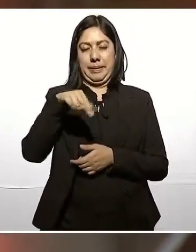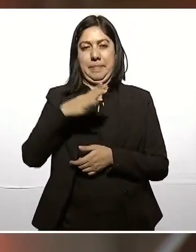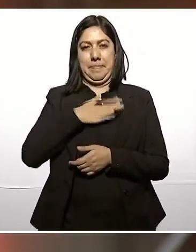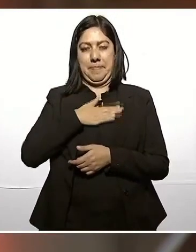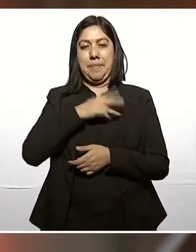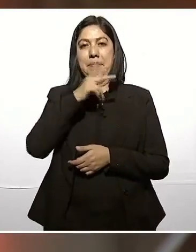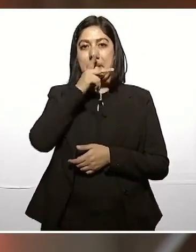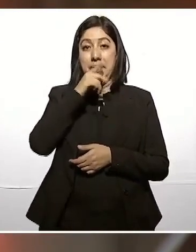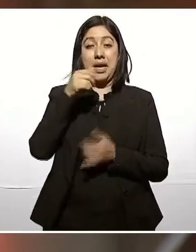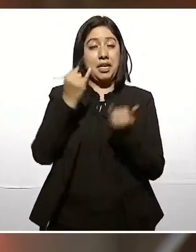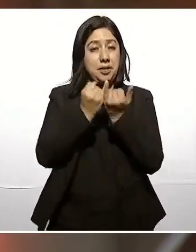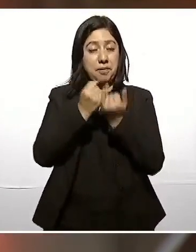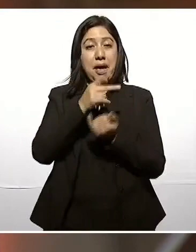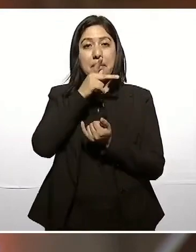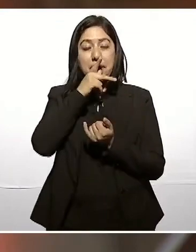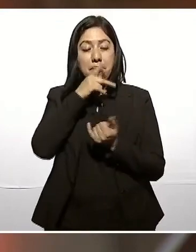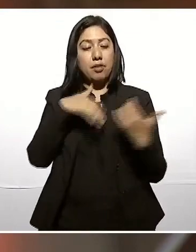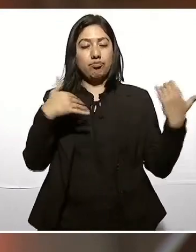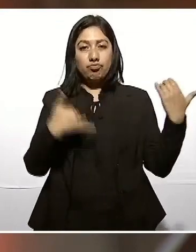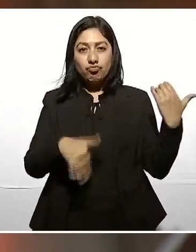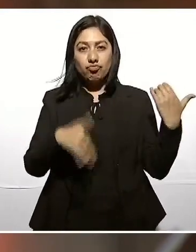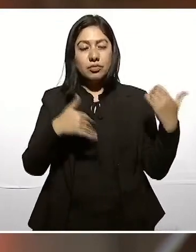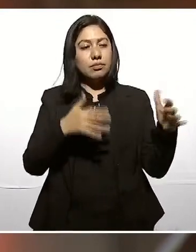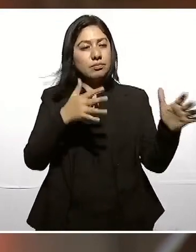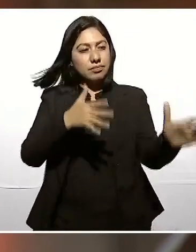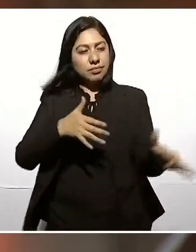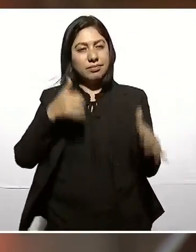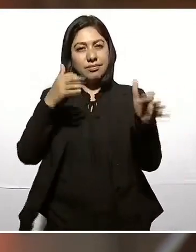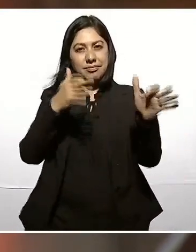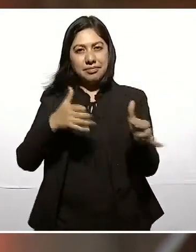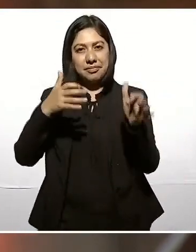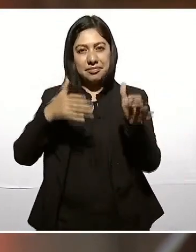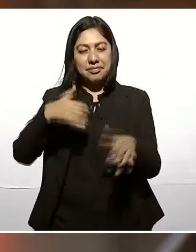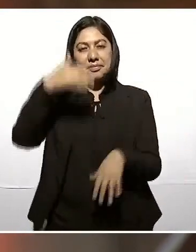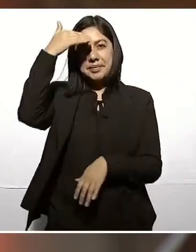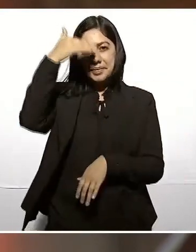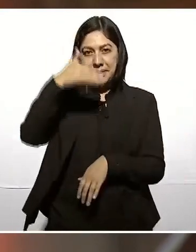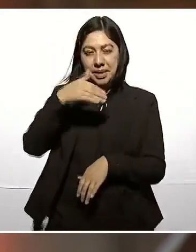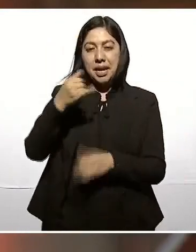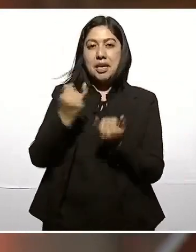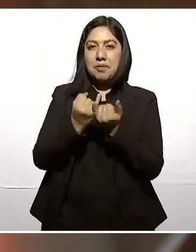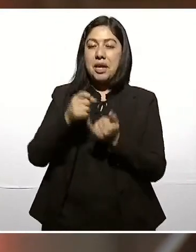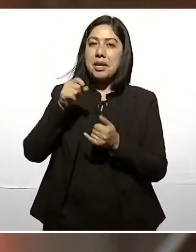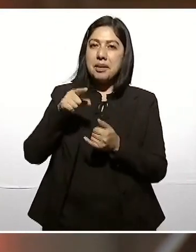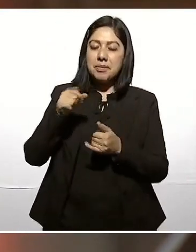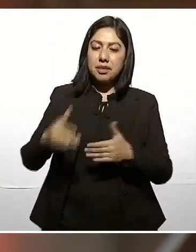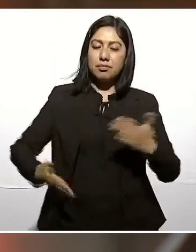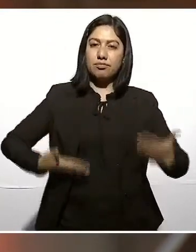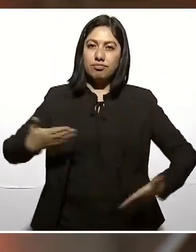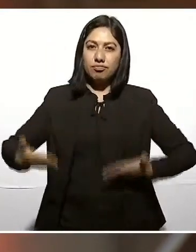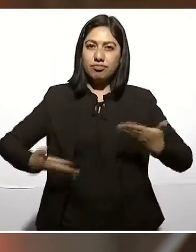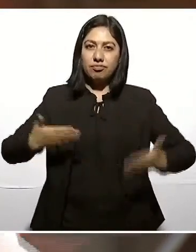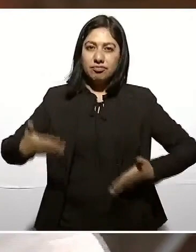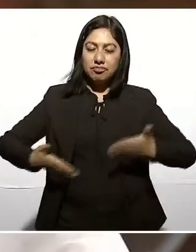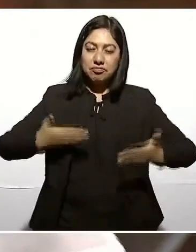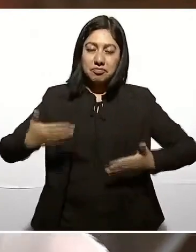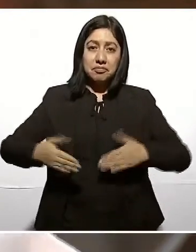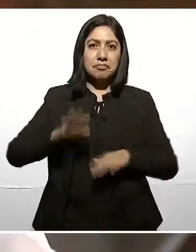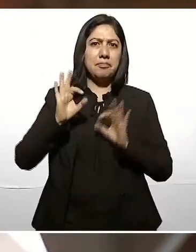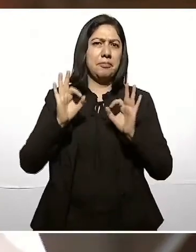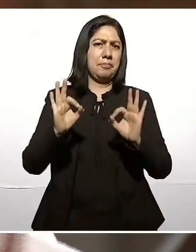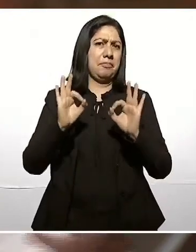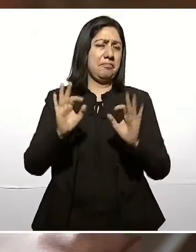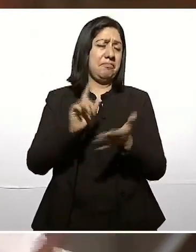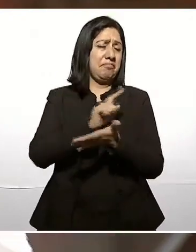y que tocaba el arpa y la jarana, y que zapateaba y bailaba muy